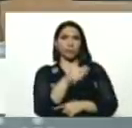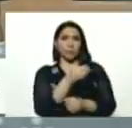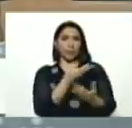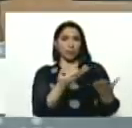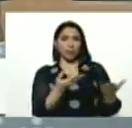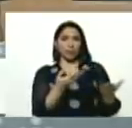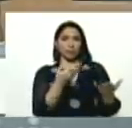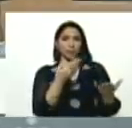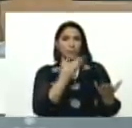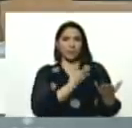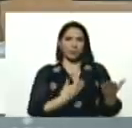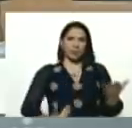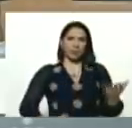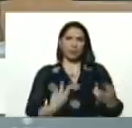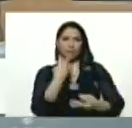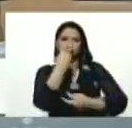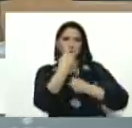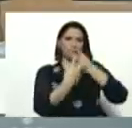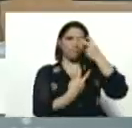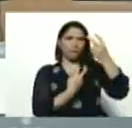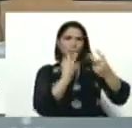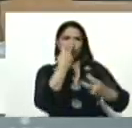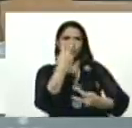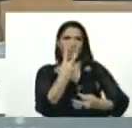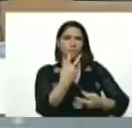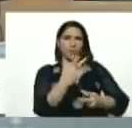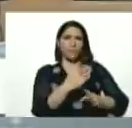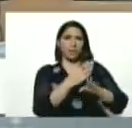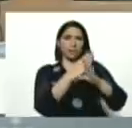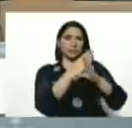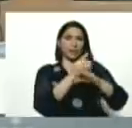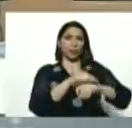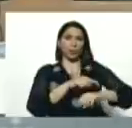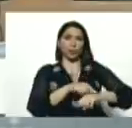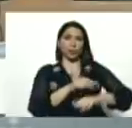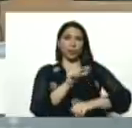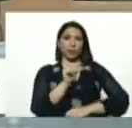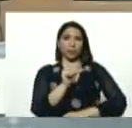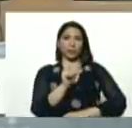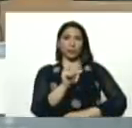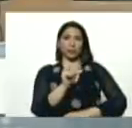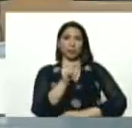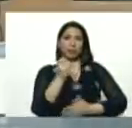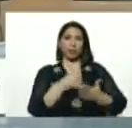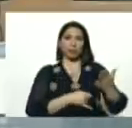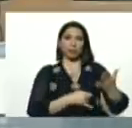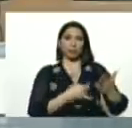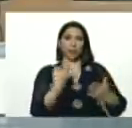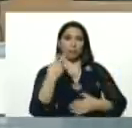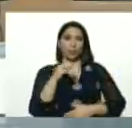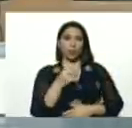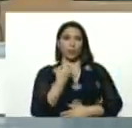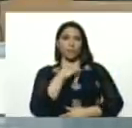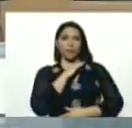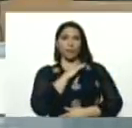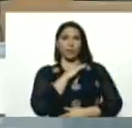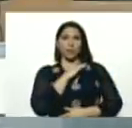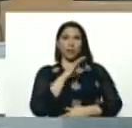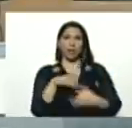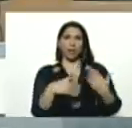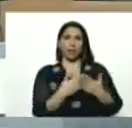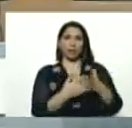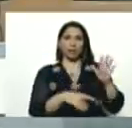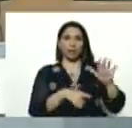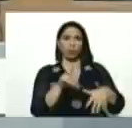nos llevó a visitar, paralizada, momentáneamente, el registro, por la, por la pandemia, hasta 11